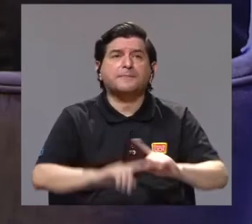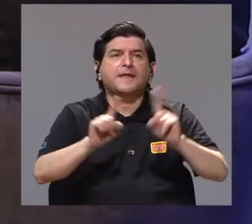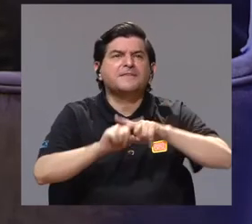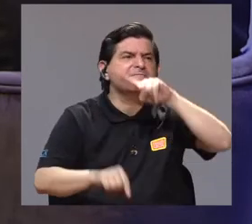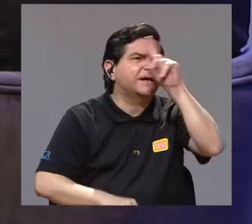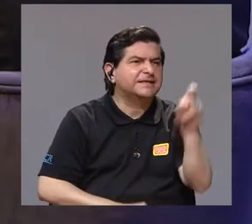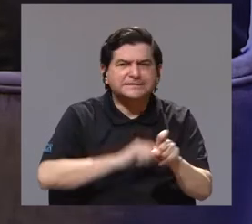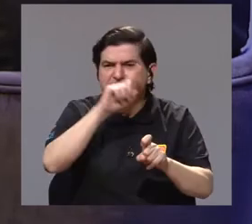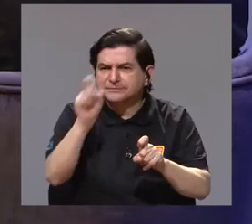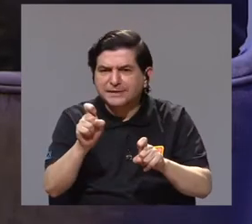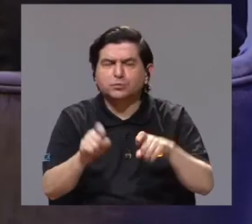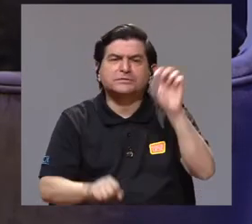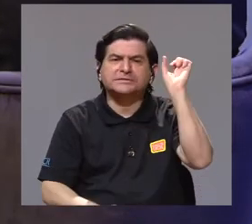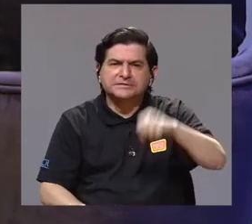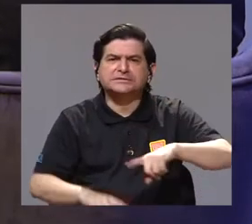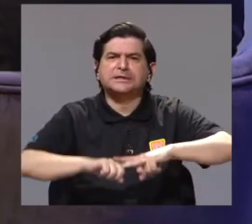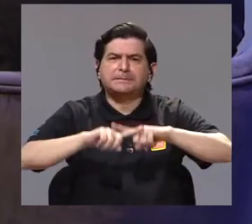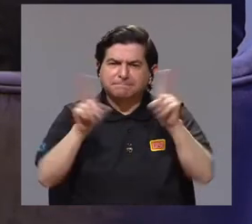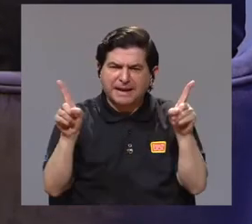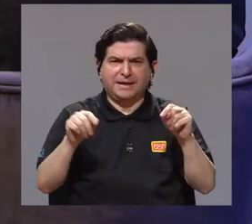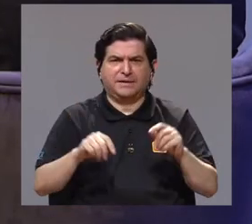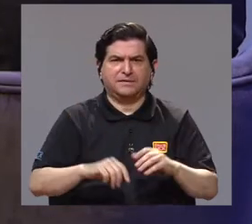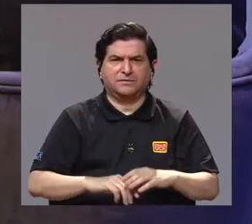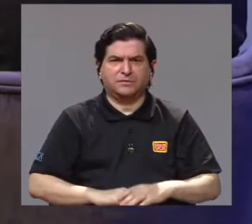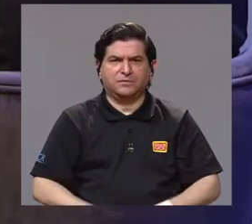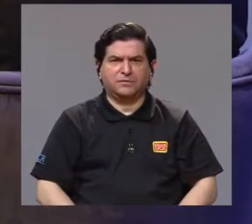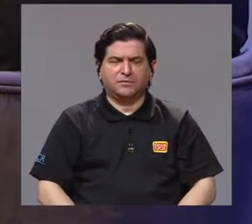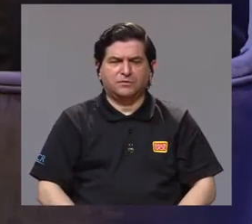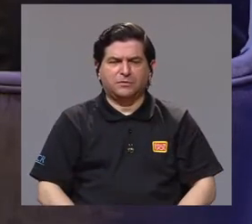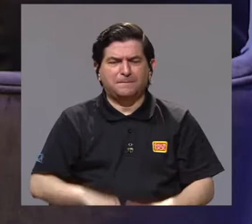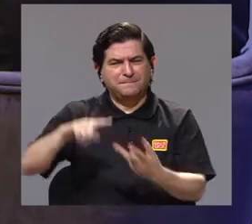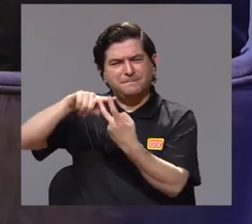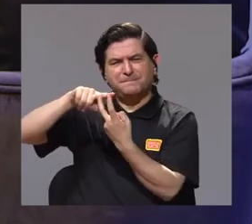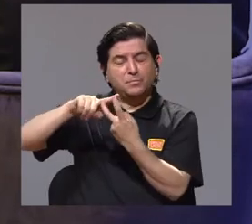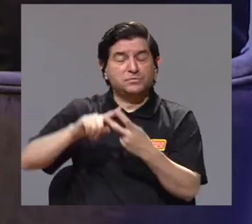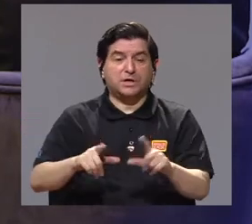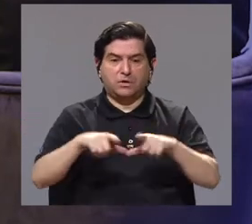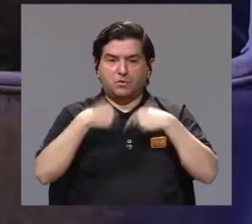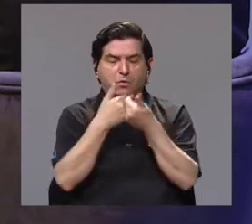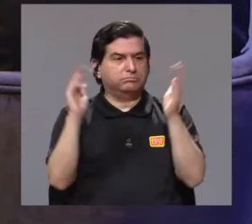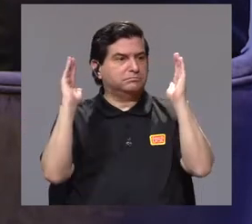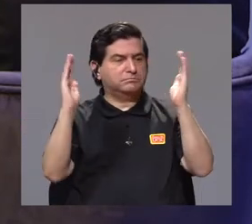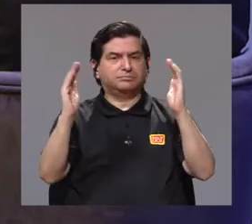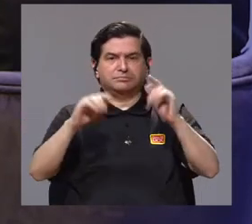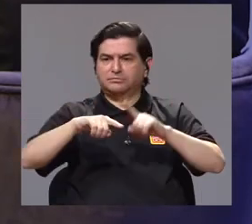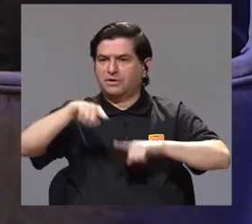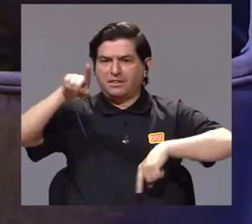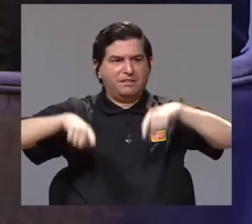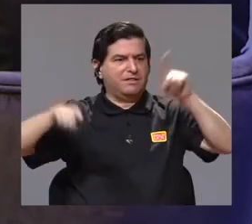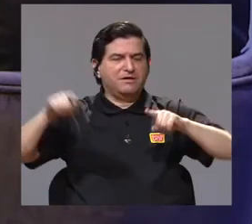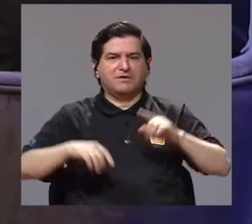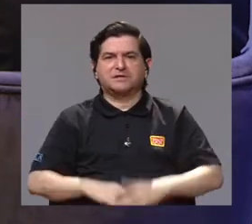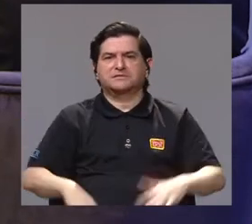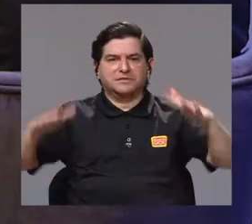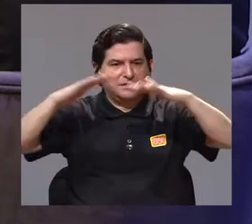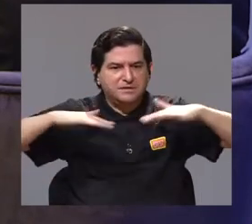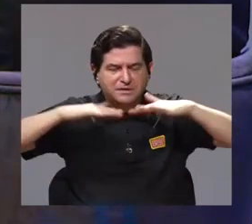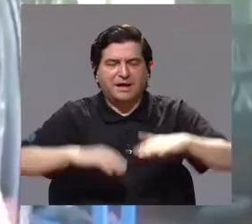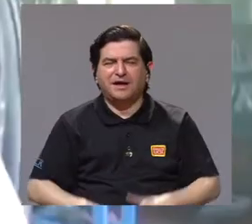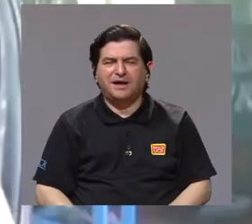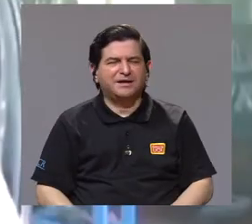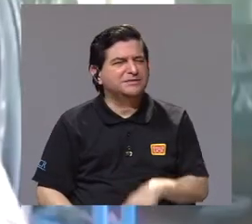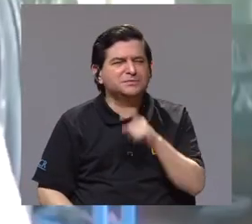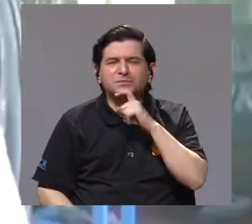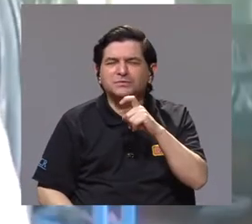Sí, diferentes preguntas, sí, pero es que los murciélagos son un grupo tan grande y tan diverso ecológicamente